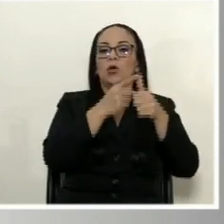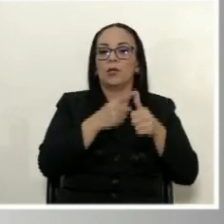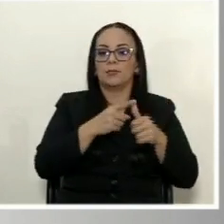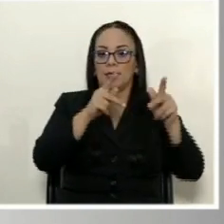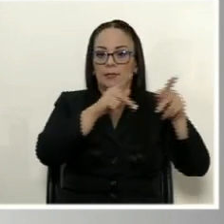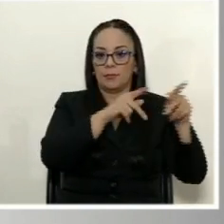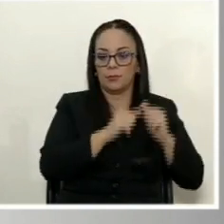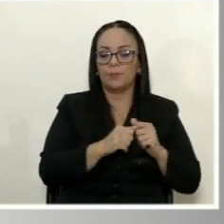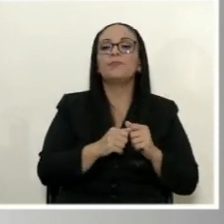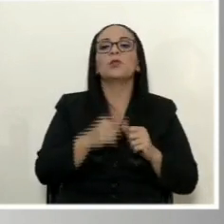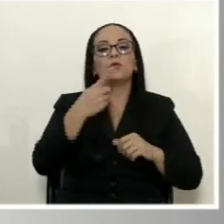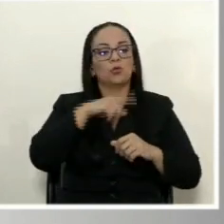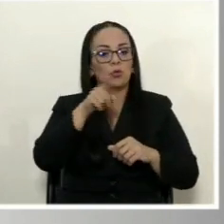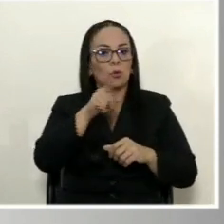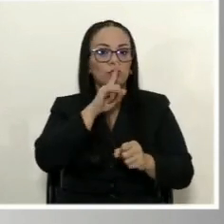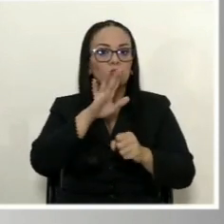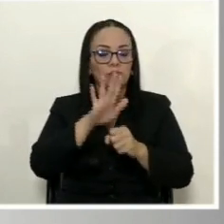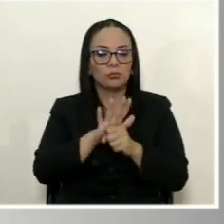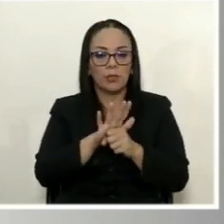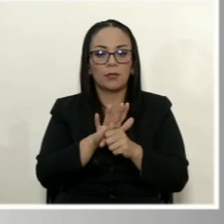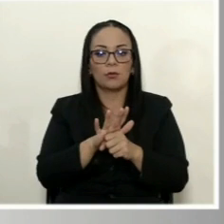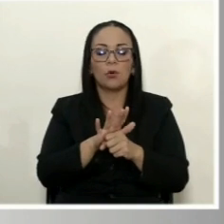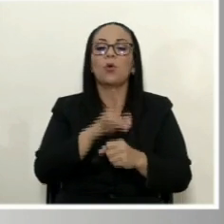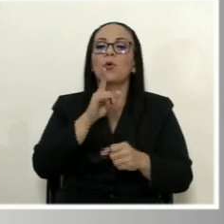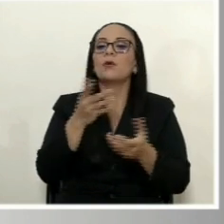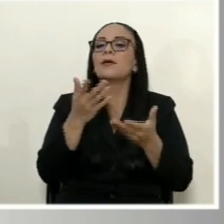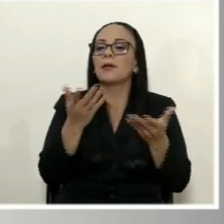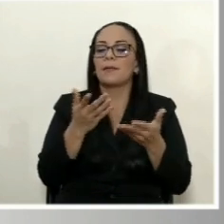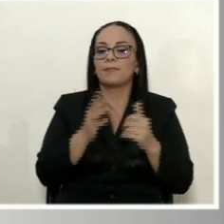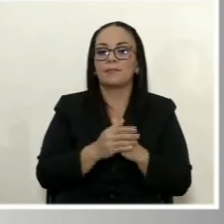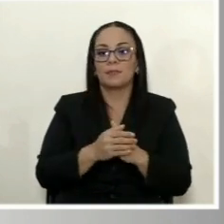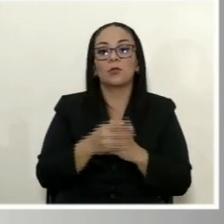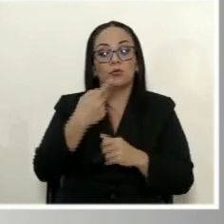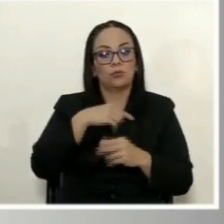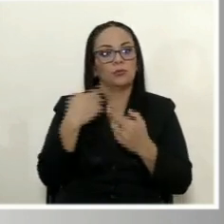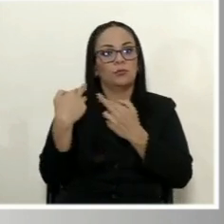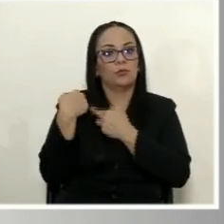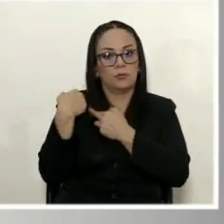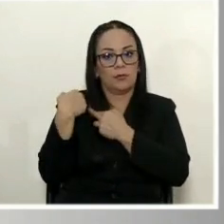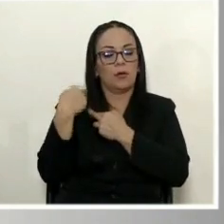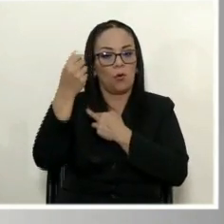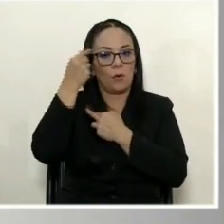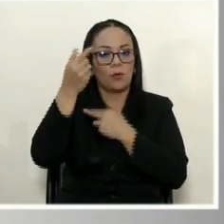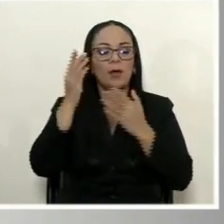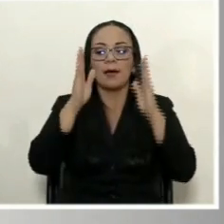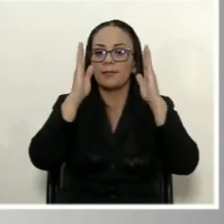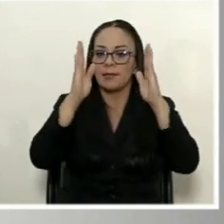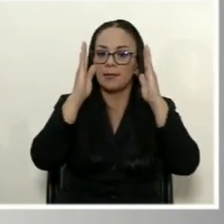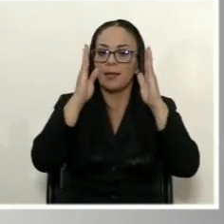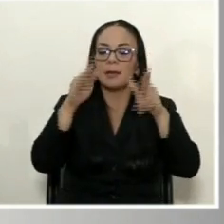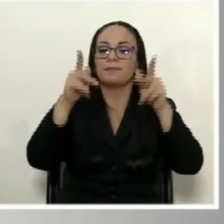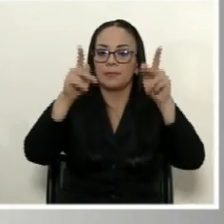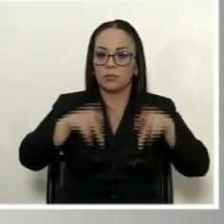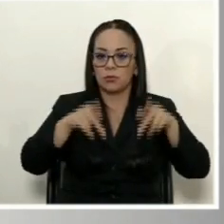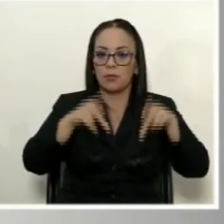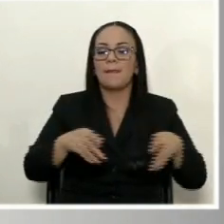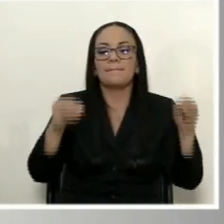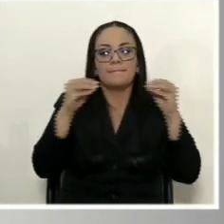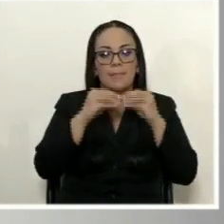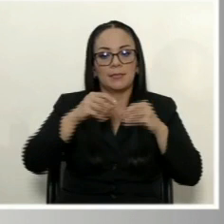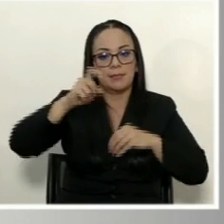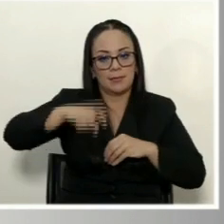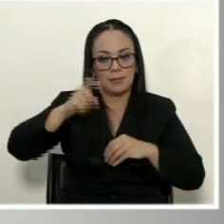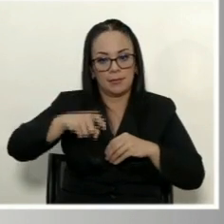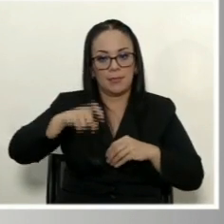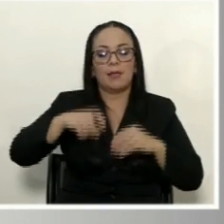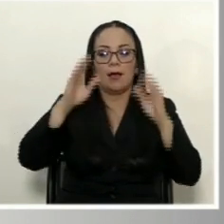estamos cumpliendo también con un compromiso de esta administración que es atender a las personas que más lo